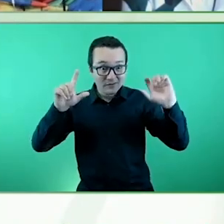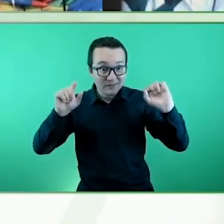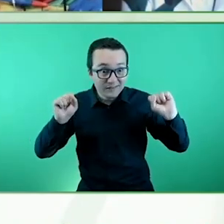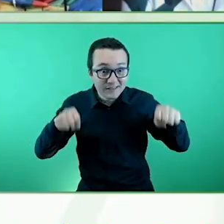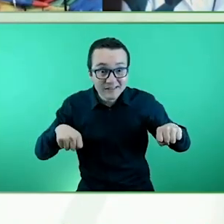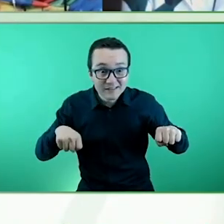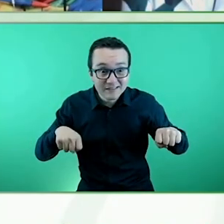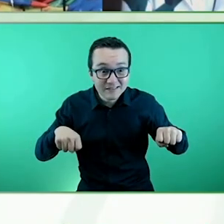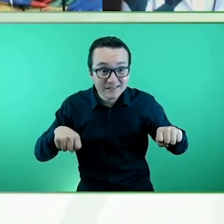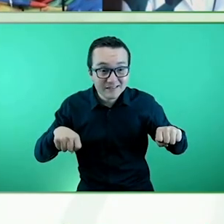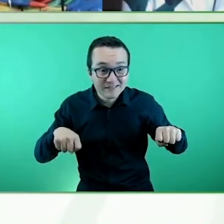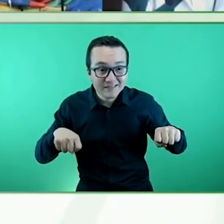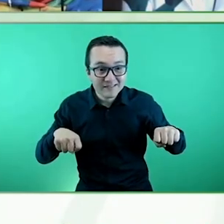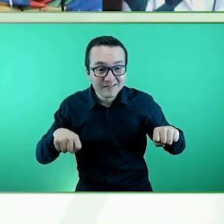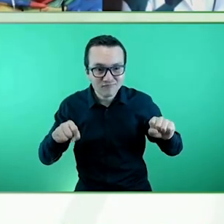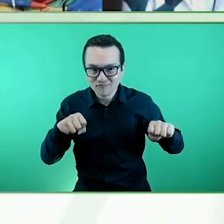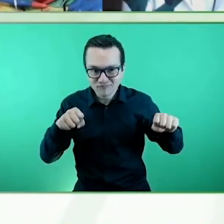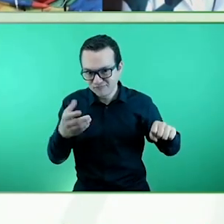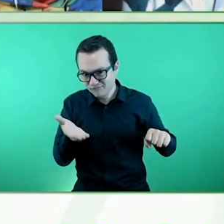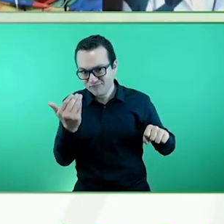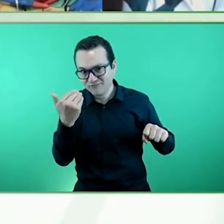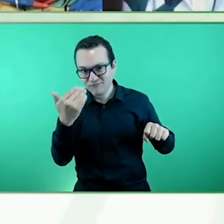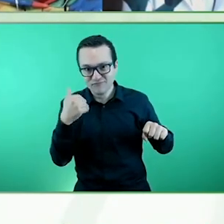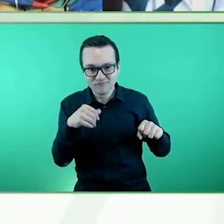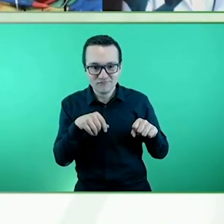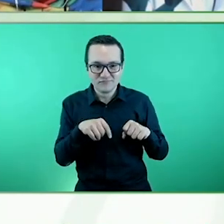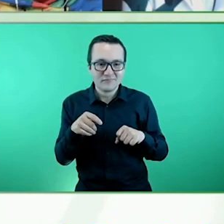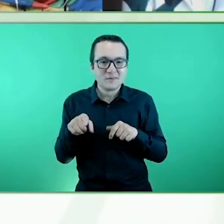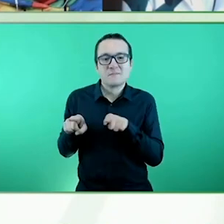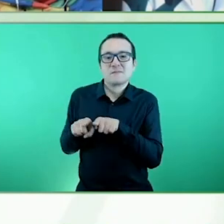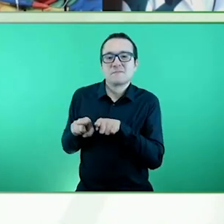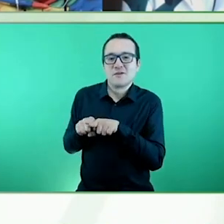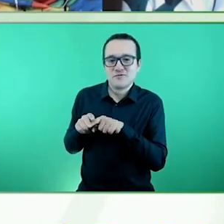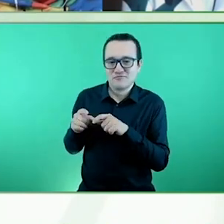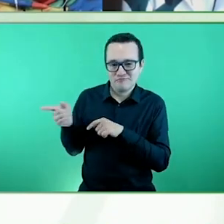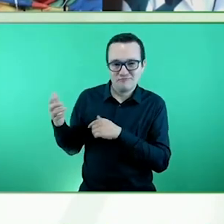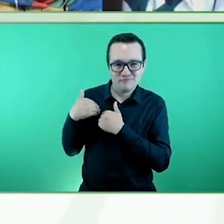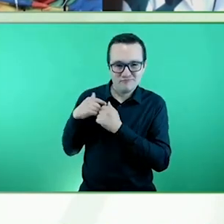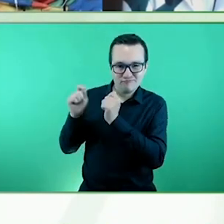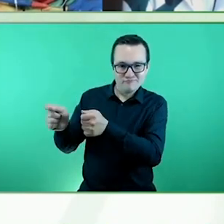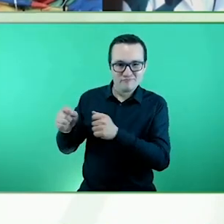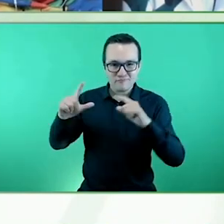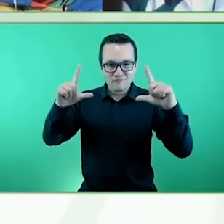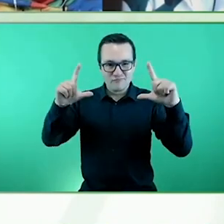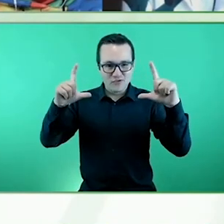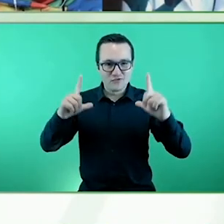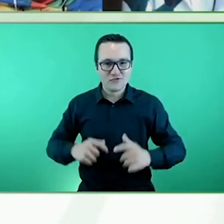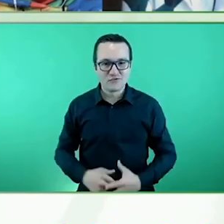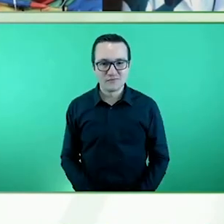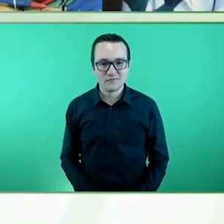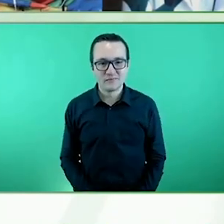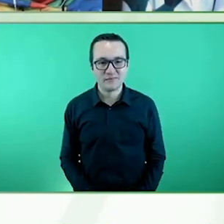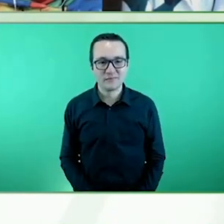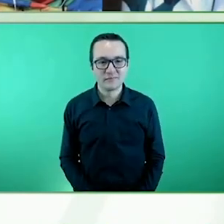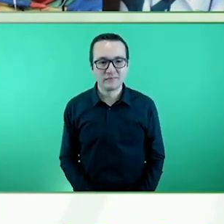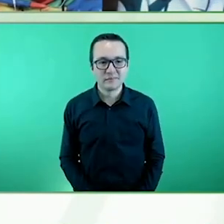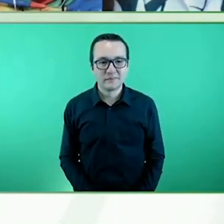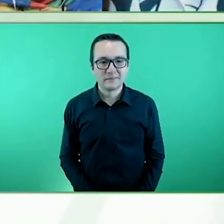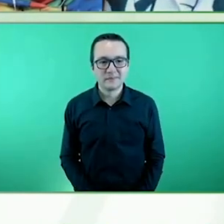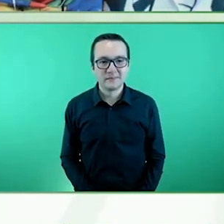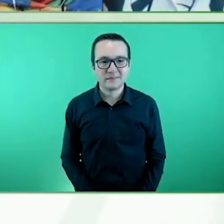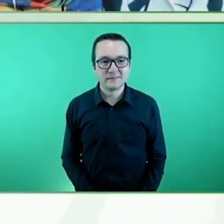Enviamos. Aquí tengo a mi hermano. Ah, bien. Que es el que te sabe coger el lado bueno, Es